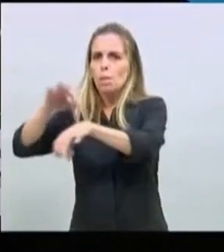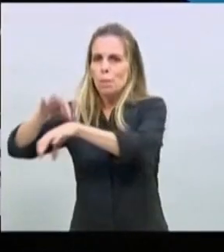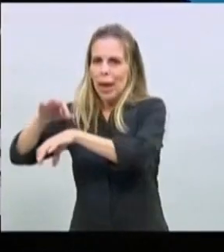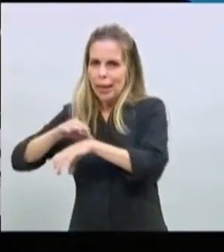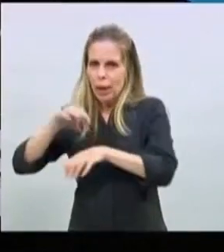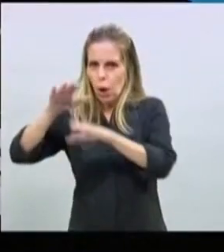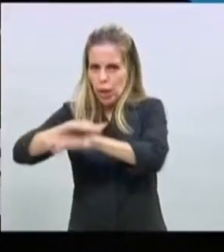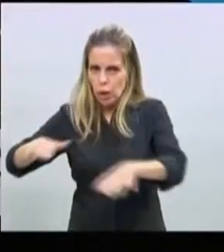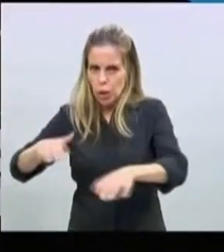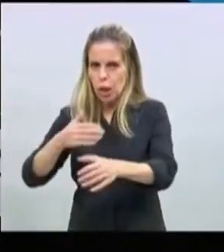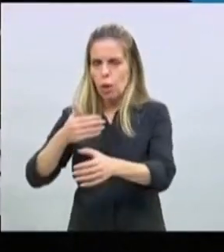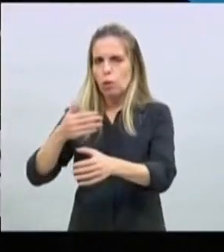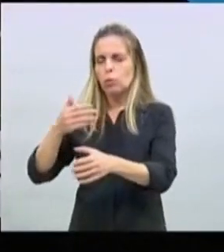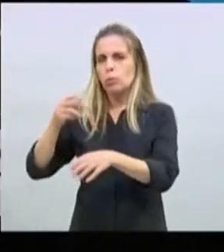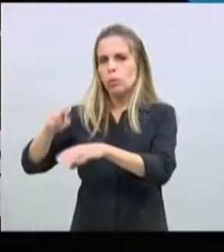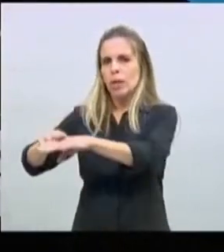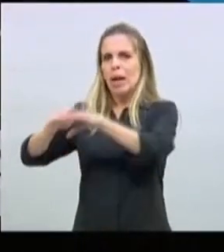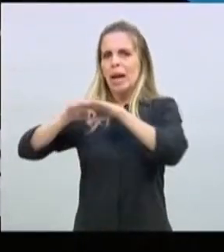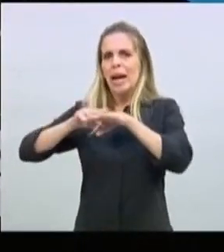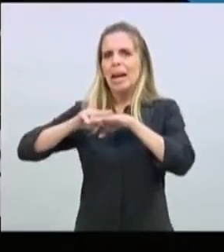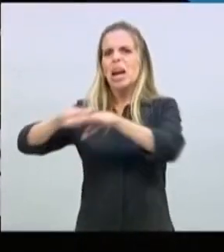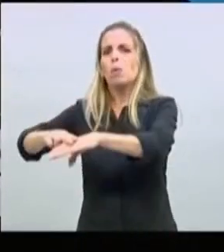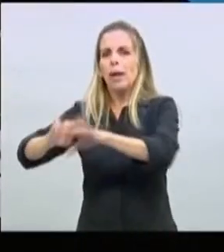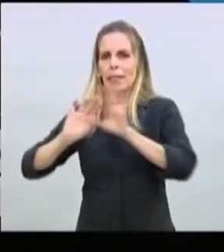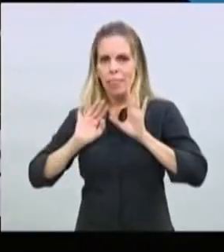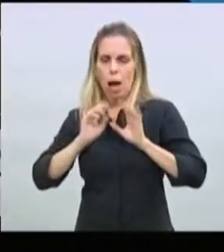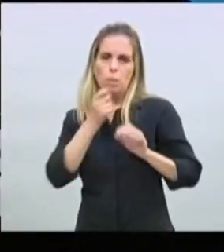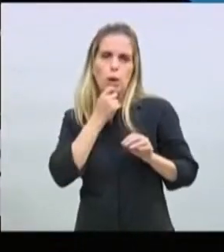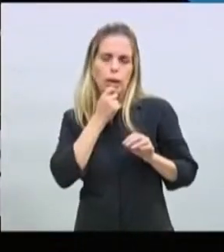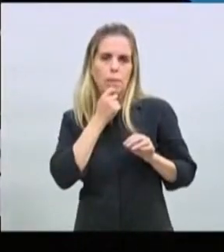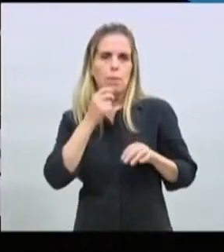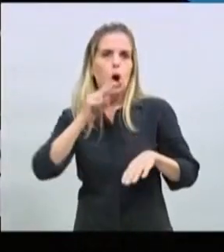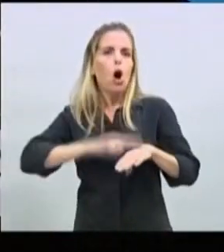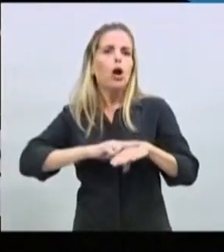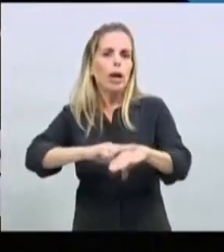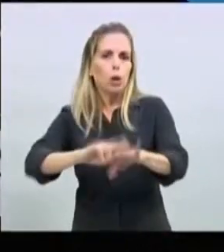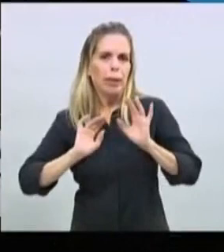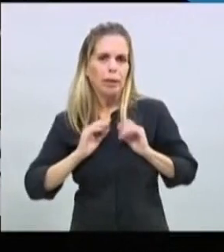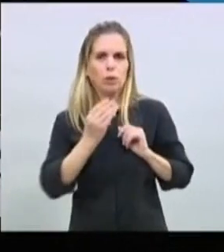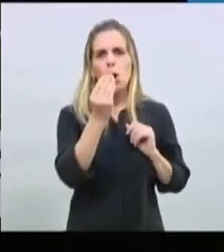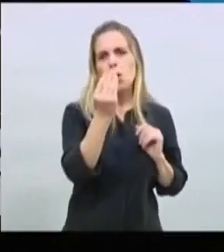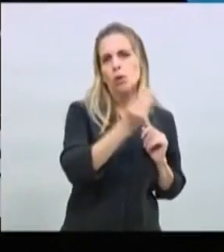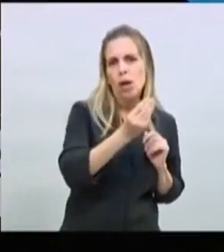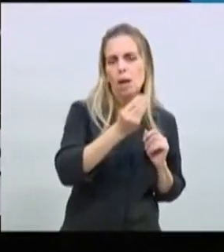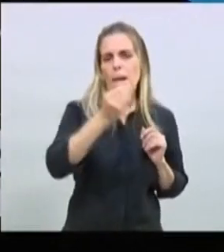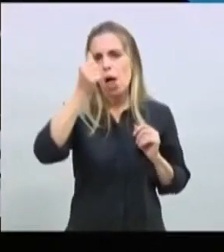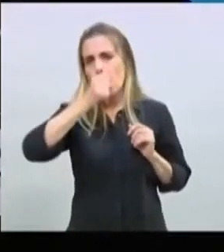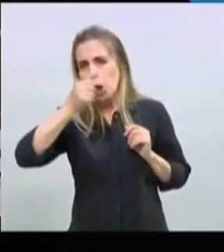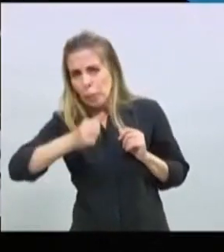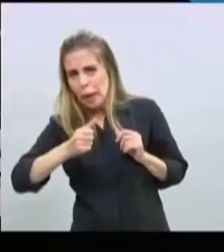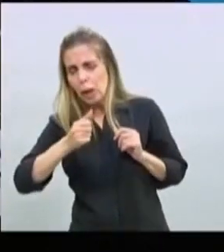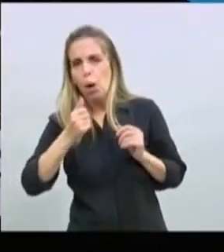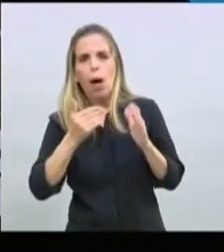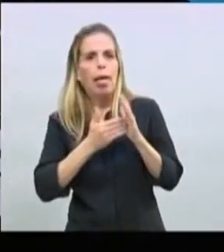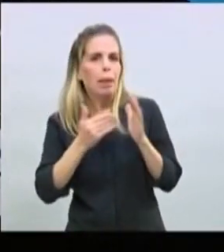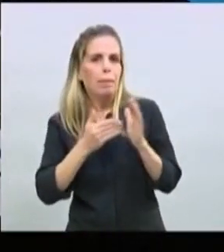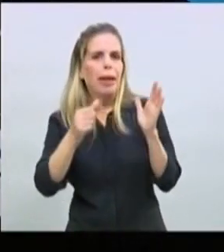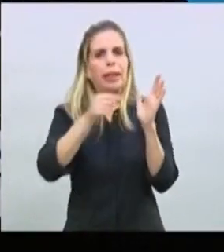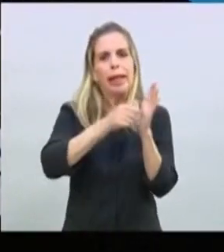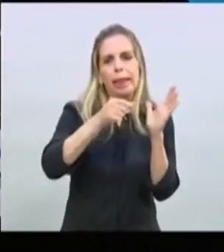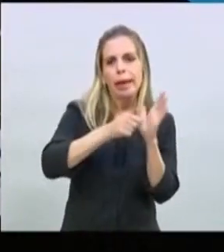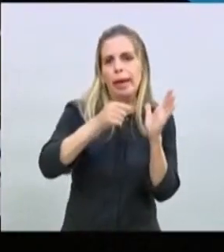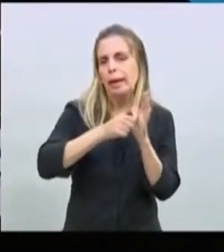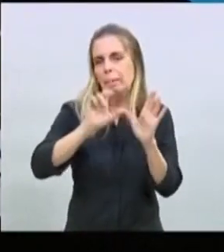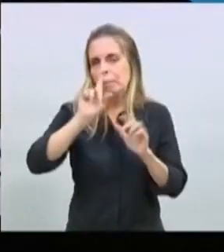expertos, vamos a incorporar que los fines de semana, también con un criterio por documento, segmentando, todo eso lo explicamos en detalle